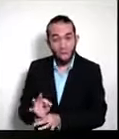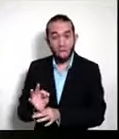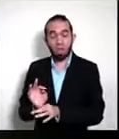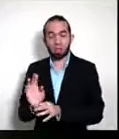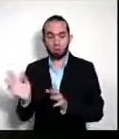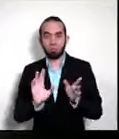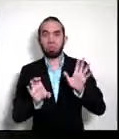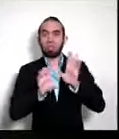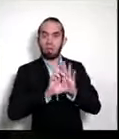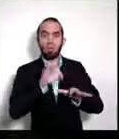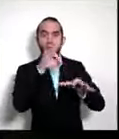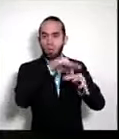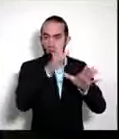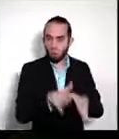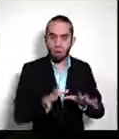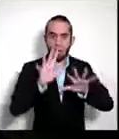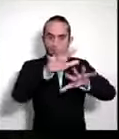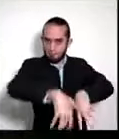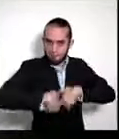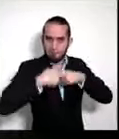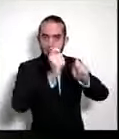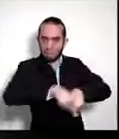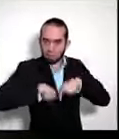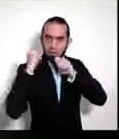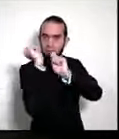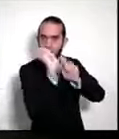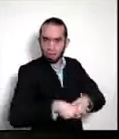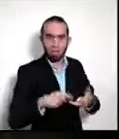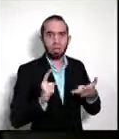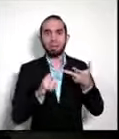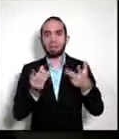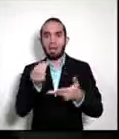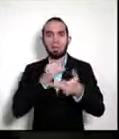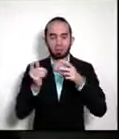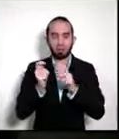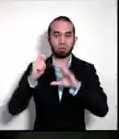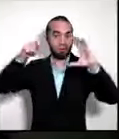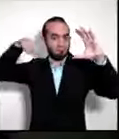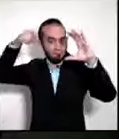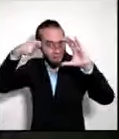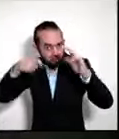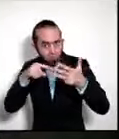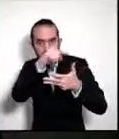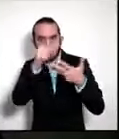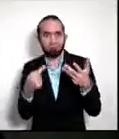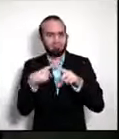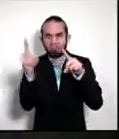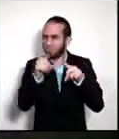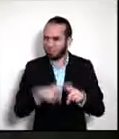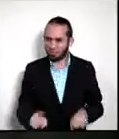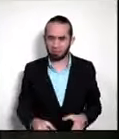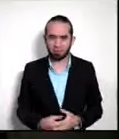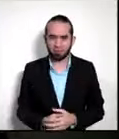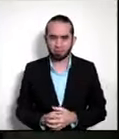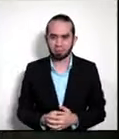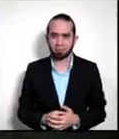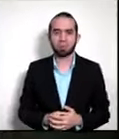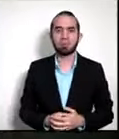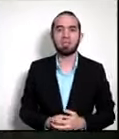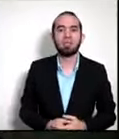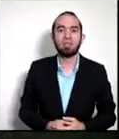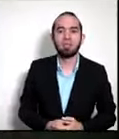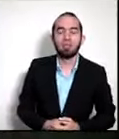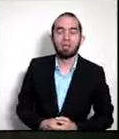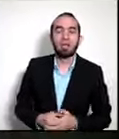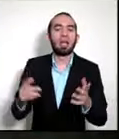sector de pesca alimentos industria fílmica etcétera y por supuesto todo con el fin